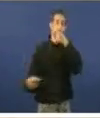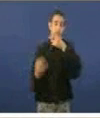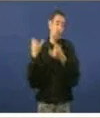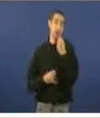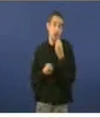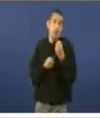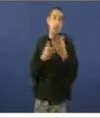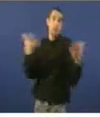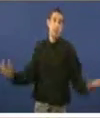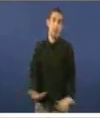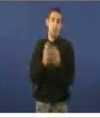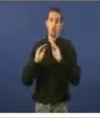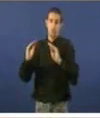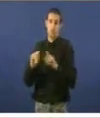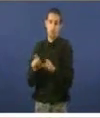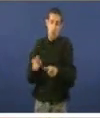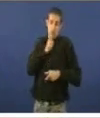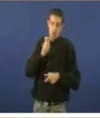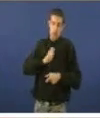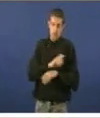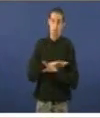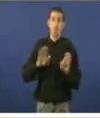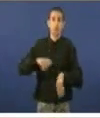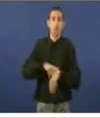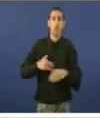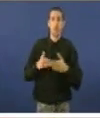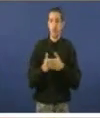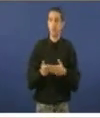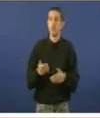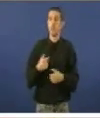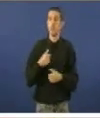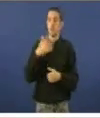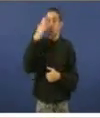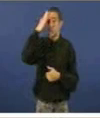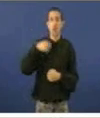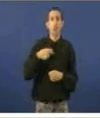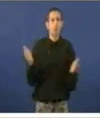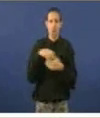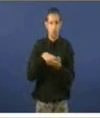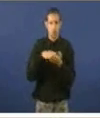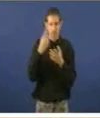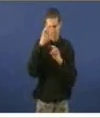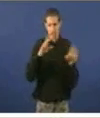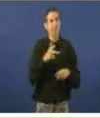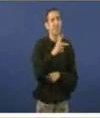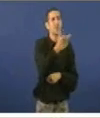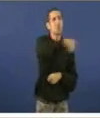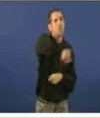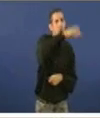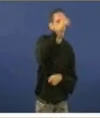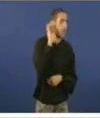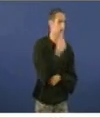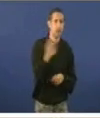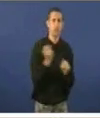no seu estilo última hora. Eu creo que aquí non está en dúbida en absoluto o dereito dos traballadores, de calquera traballador,